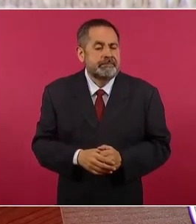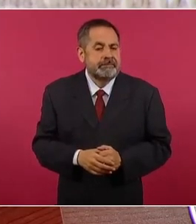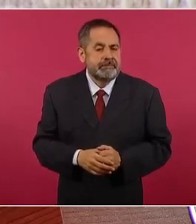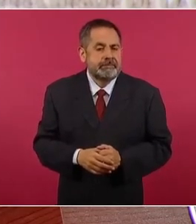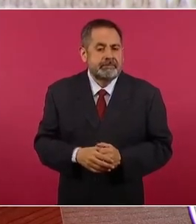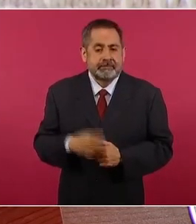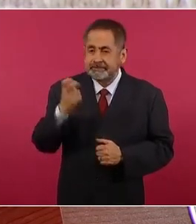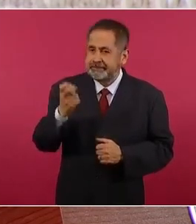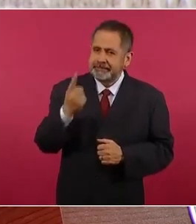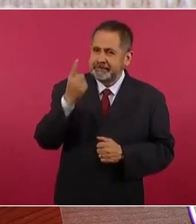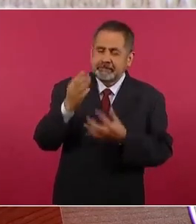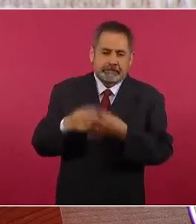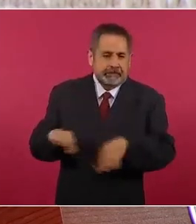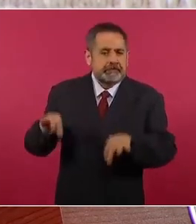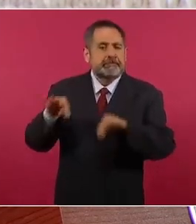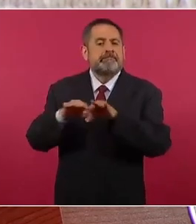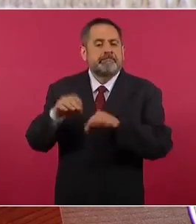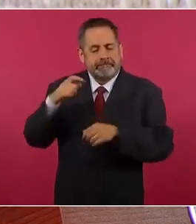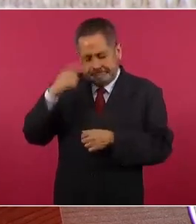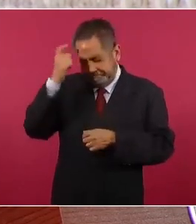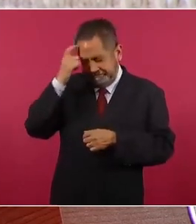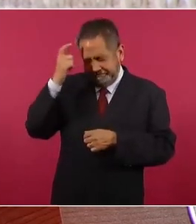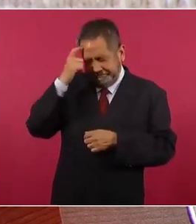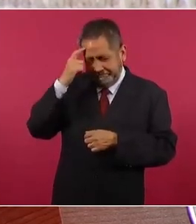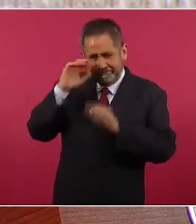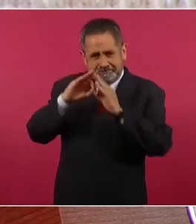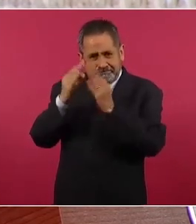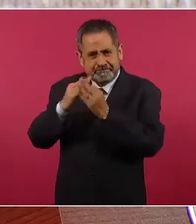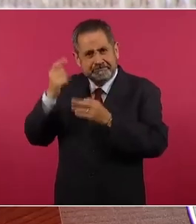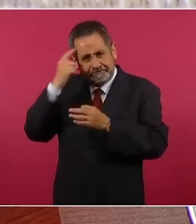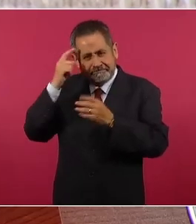eso es lo más importante de todo el cambio de mentalidad